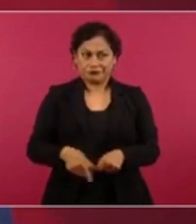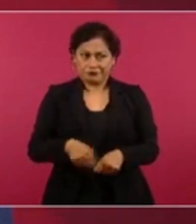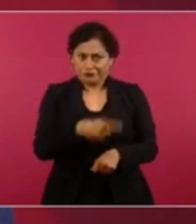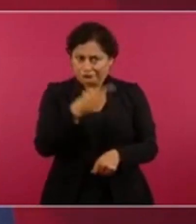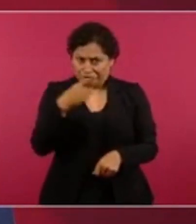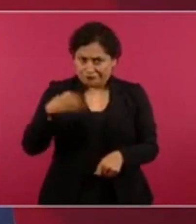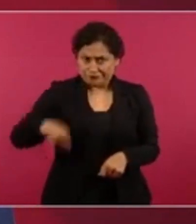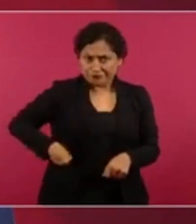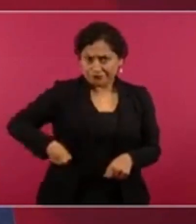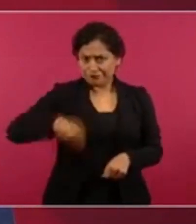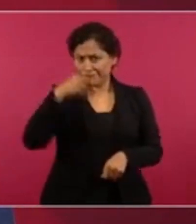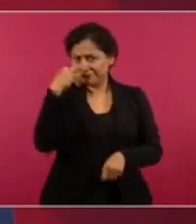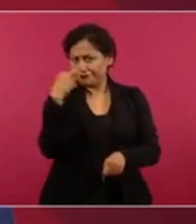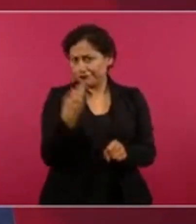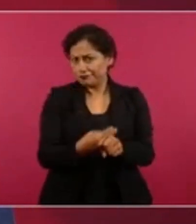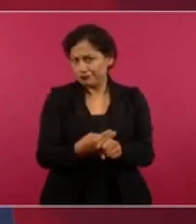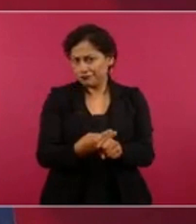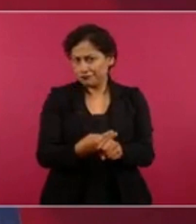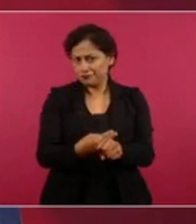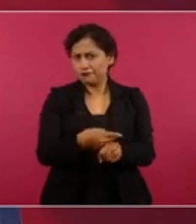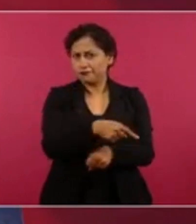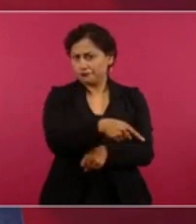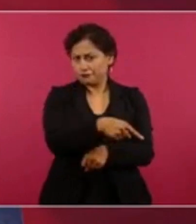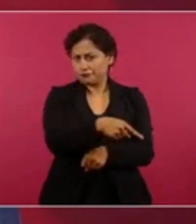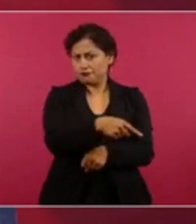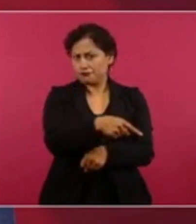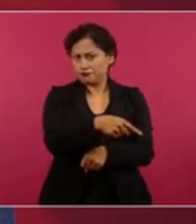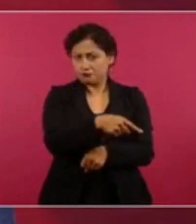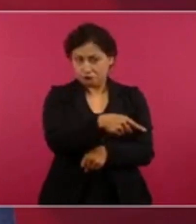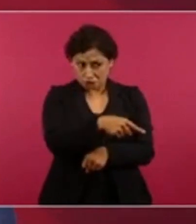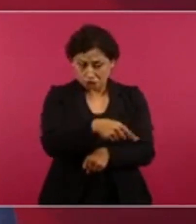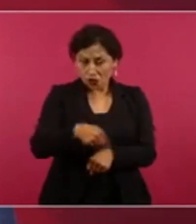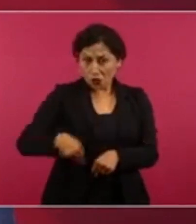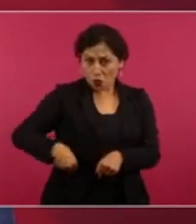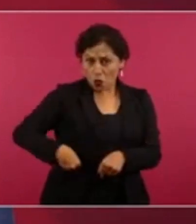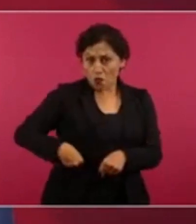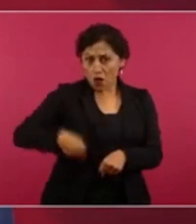y cometieron los crímenes,